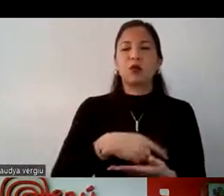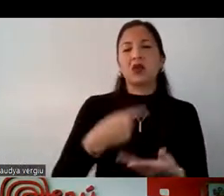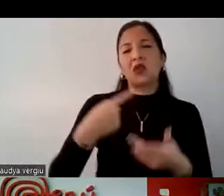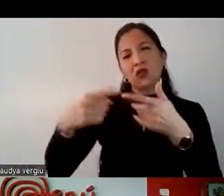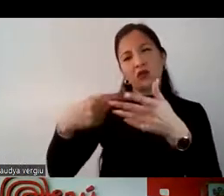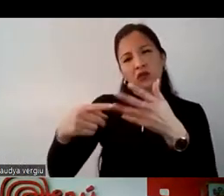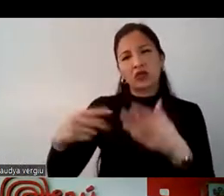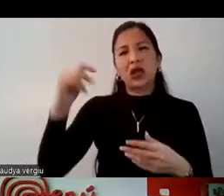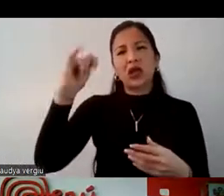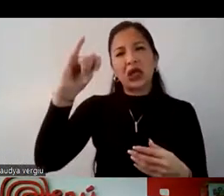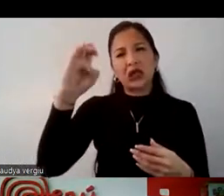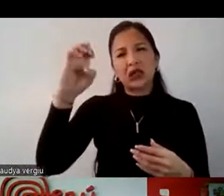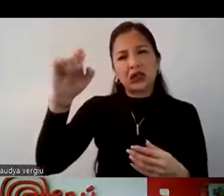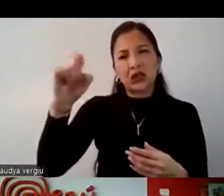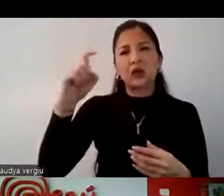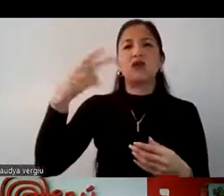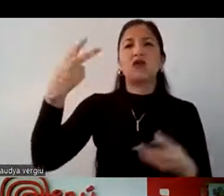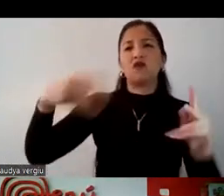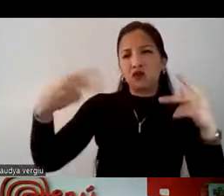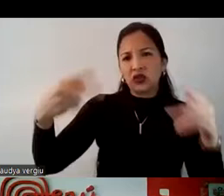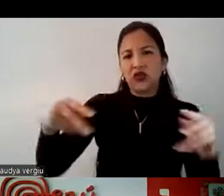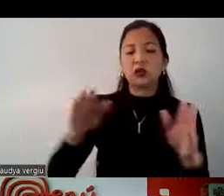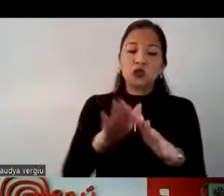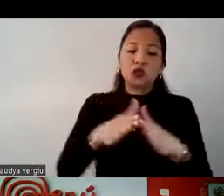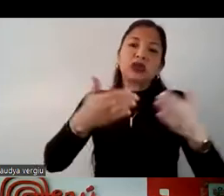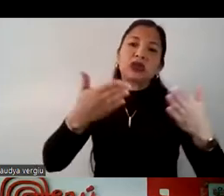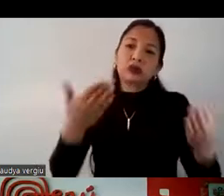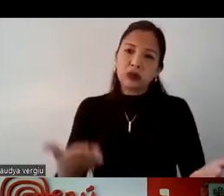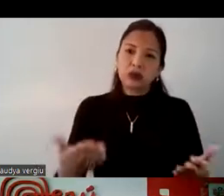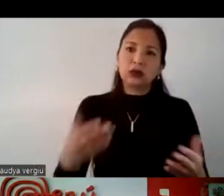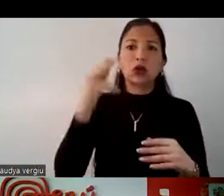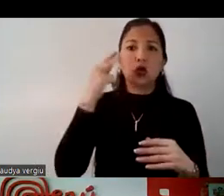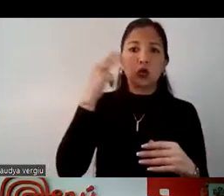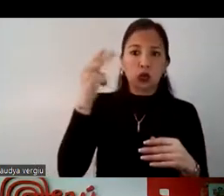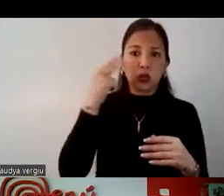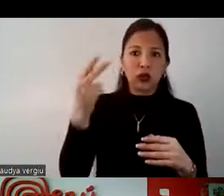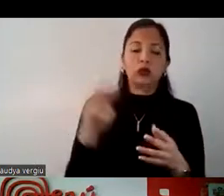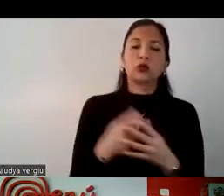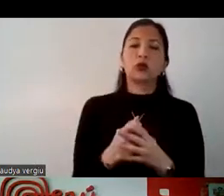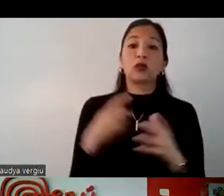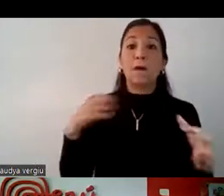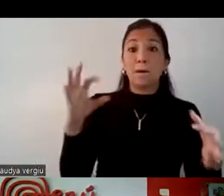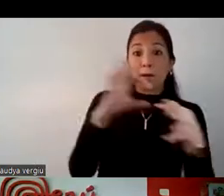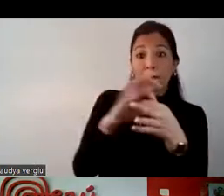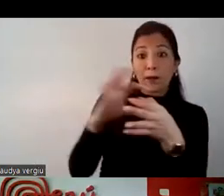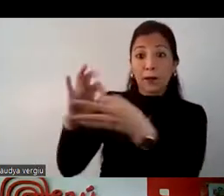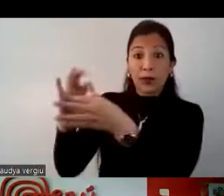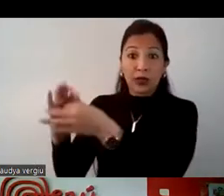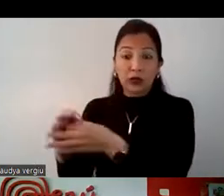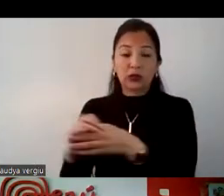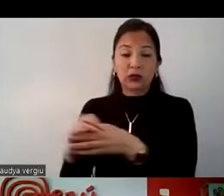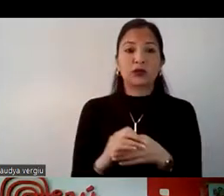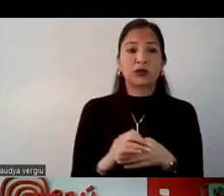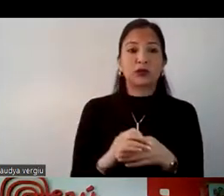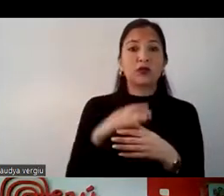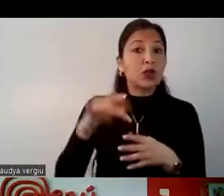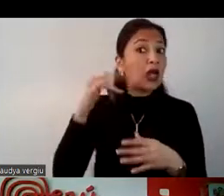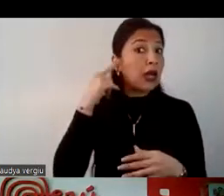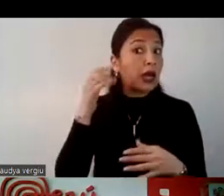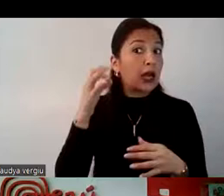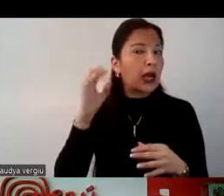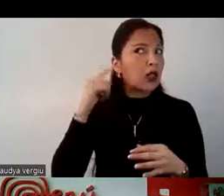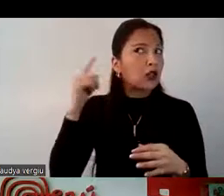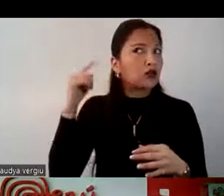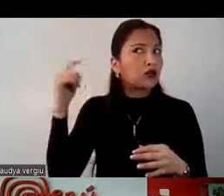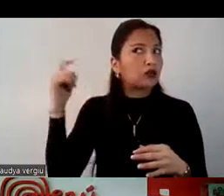sea Instagram, Facebook, en algunas revistas de turismo también, aliados nuestros, tenemos acceso a la radio, ahora